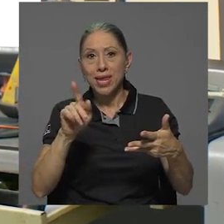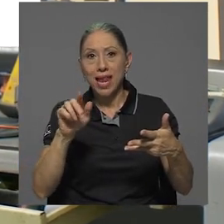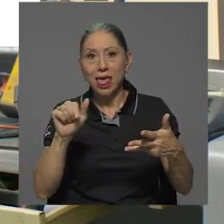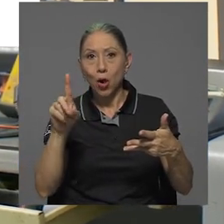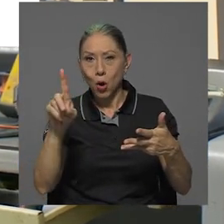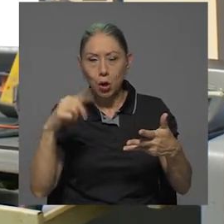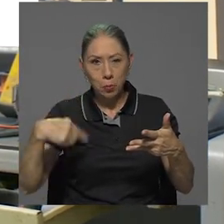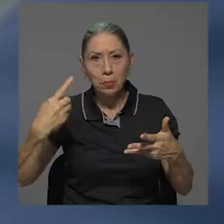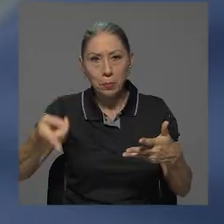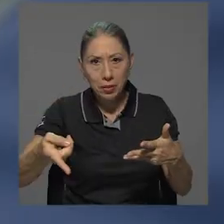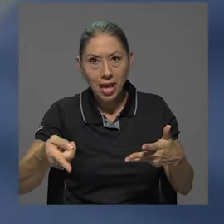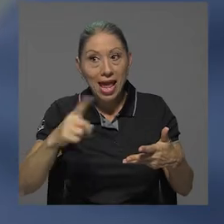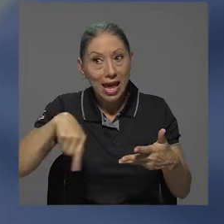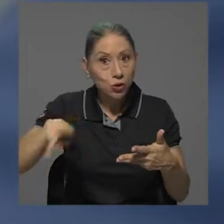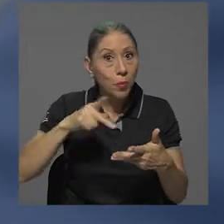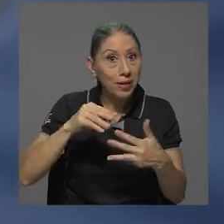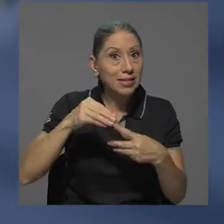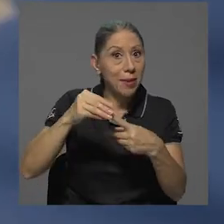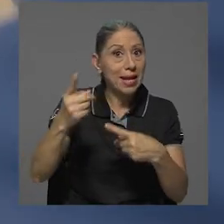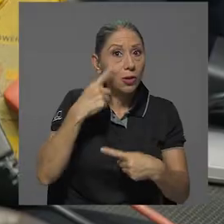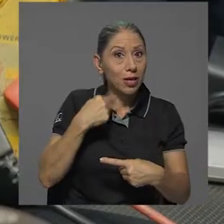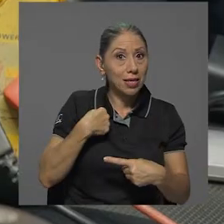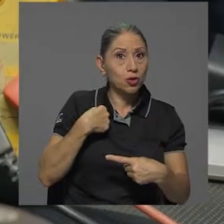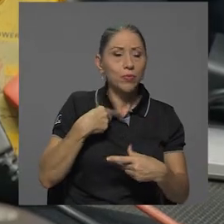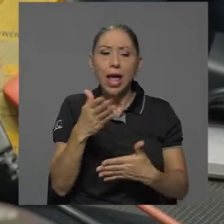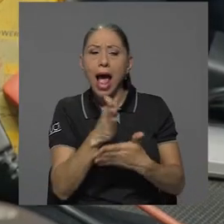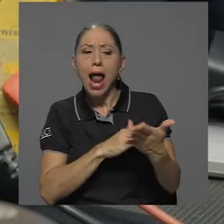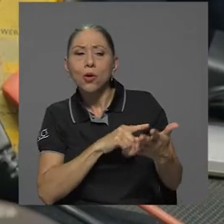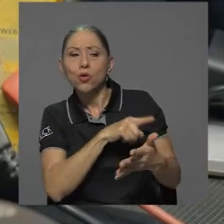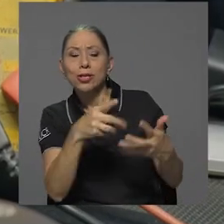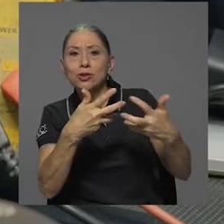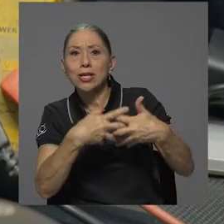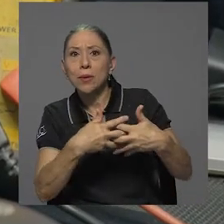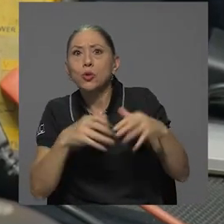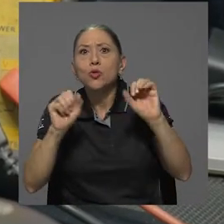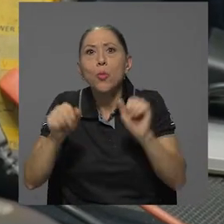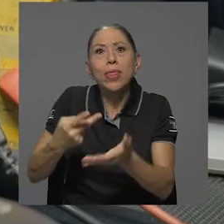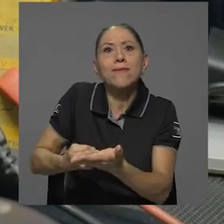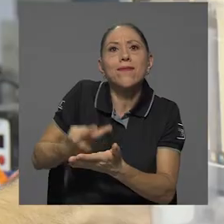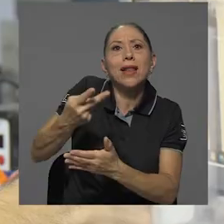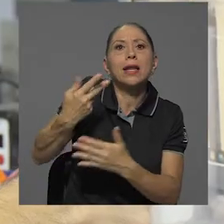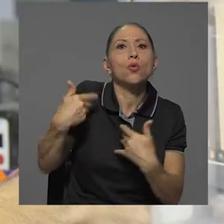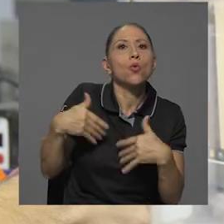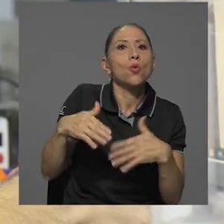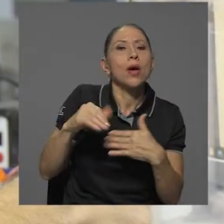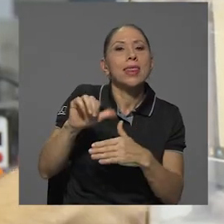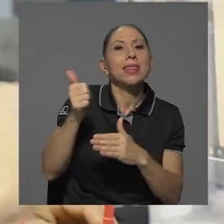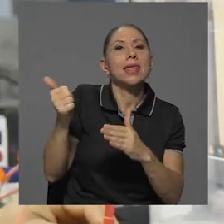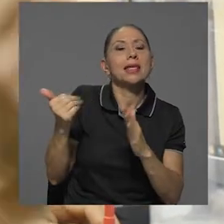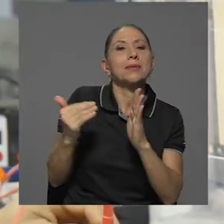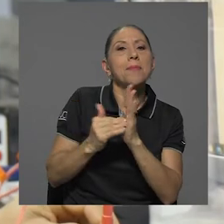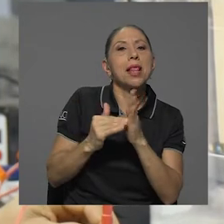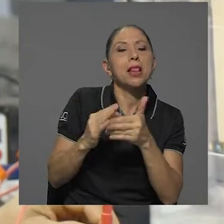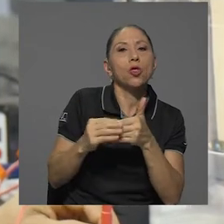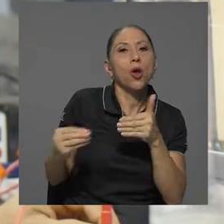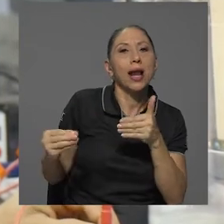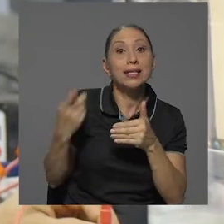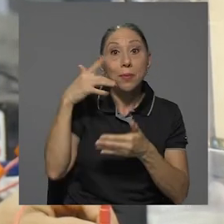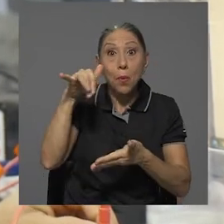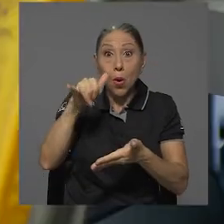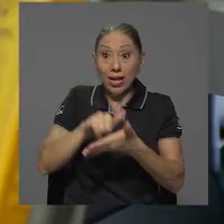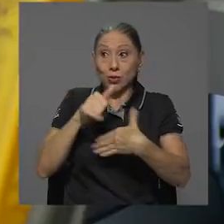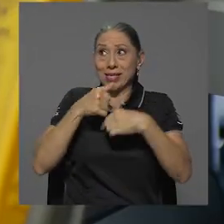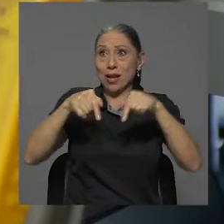dicho. Algunos de estos equipos pueden llegar a tener un valor de hasta 10 mil dólares. Por eso, lo viable de producirlos